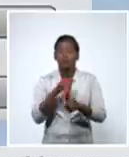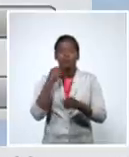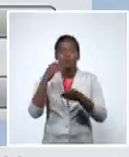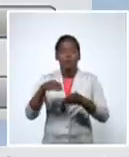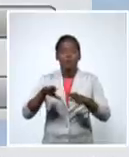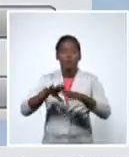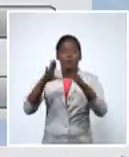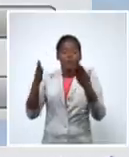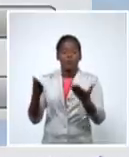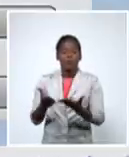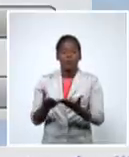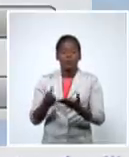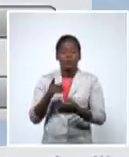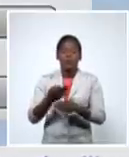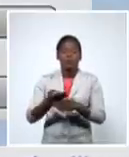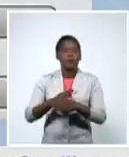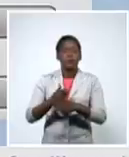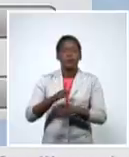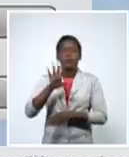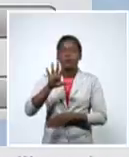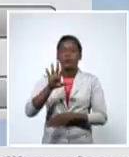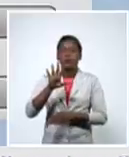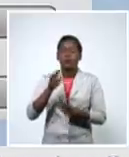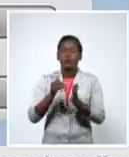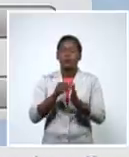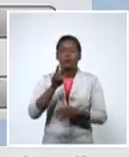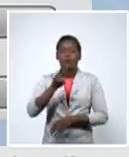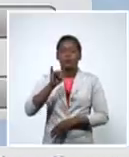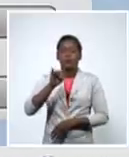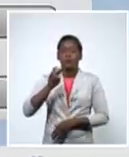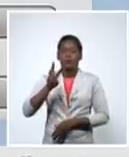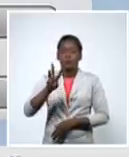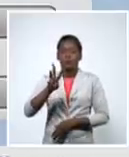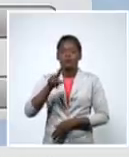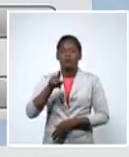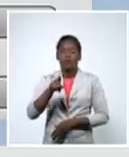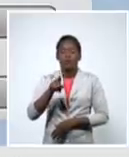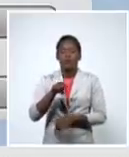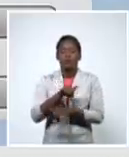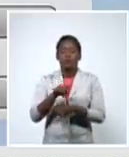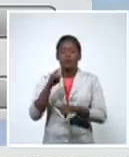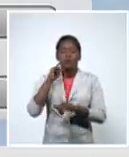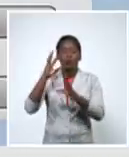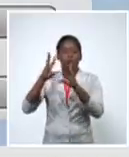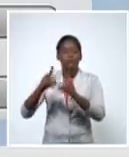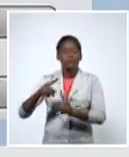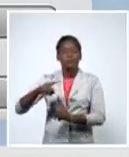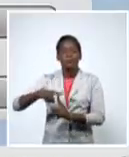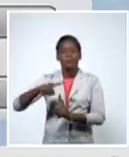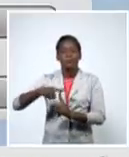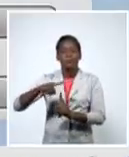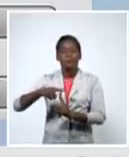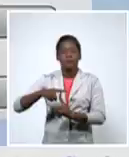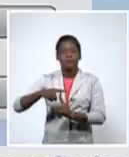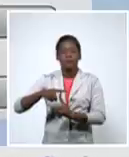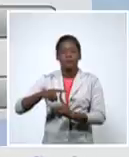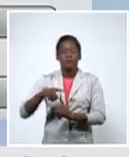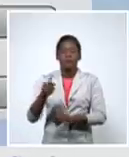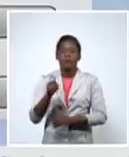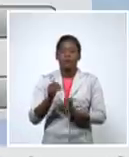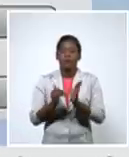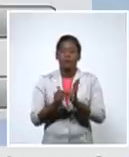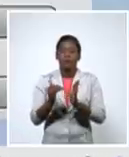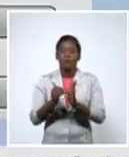hablando de 5 mil 263 lo cual hace que tengamos un acumulado de 10 millones